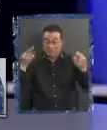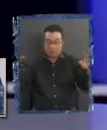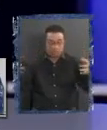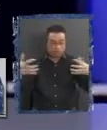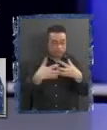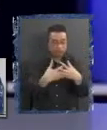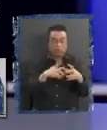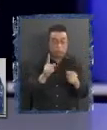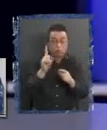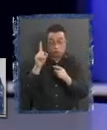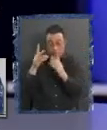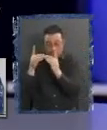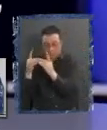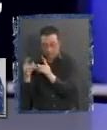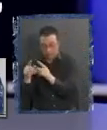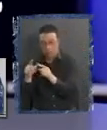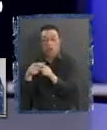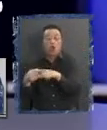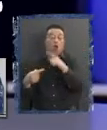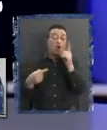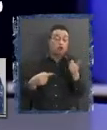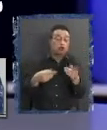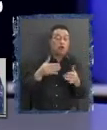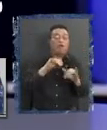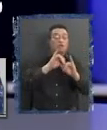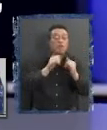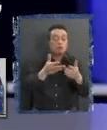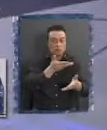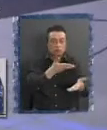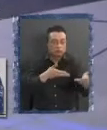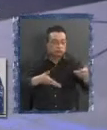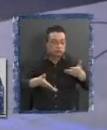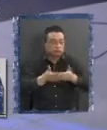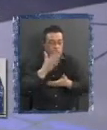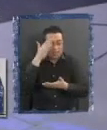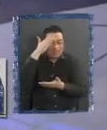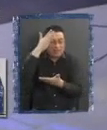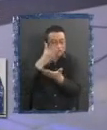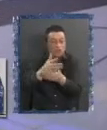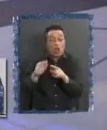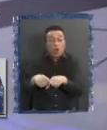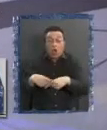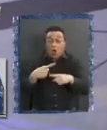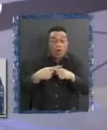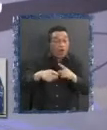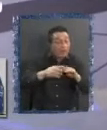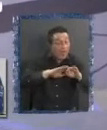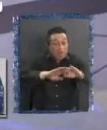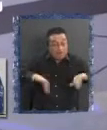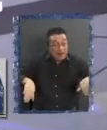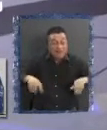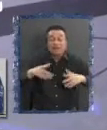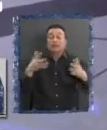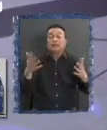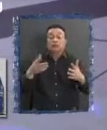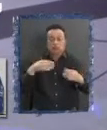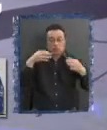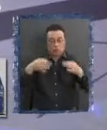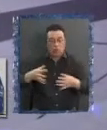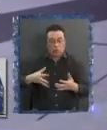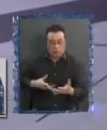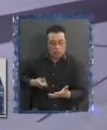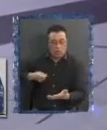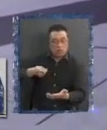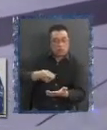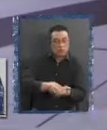democracia y la forma de relacionarnos en la toma de decisiones. Y otra cosa es la seguridad para invertir. Son cosas que la